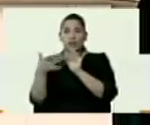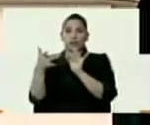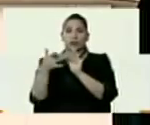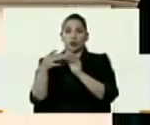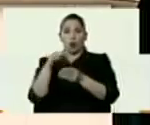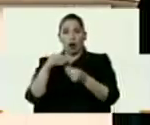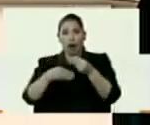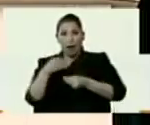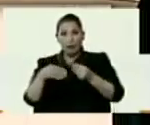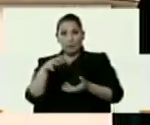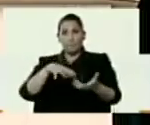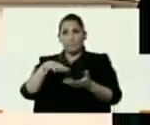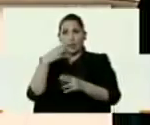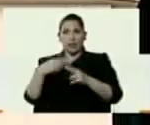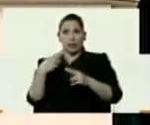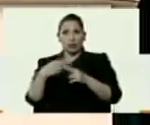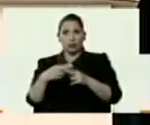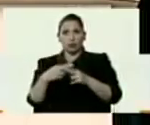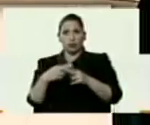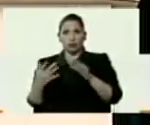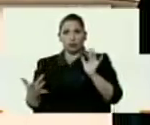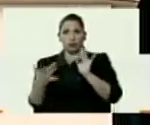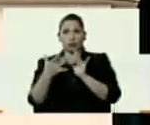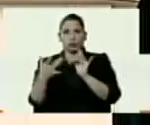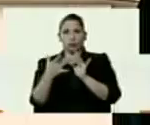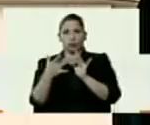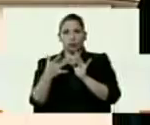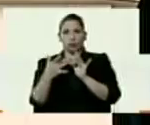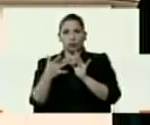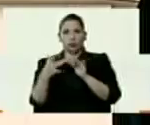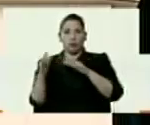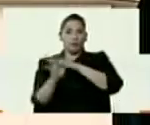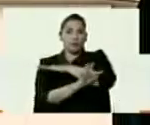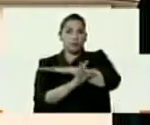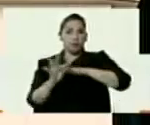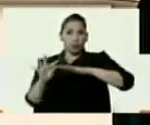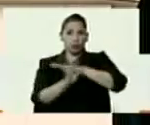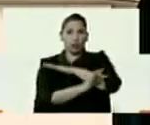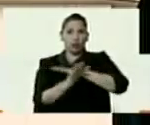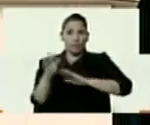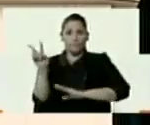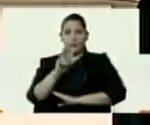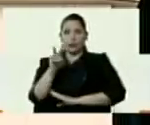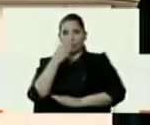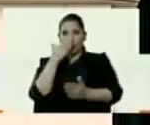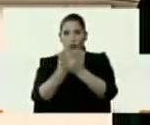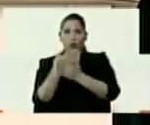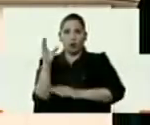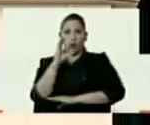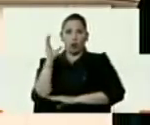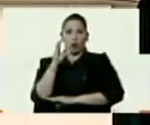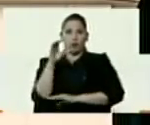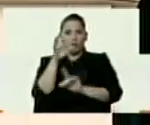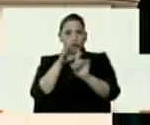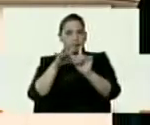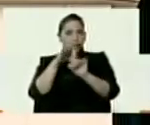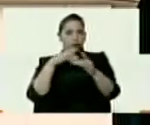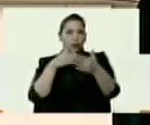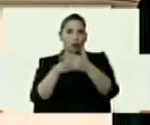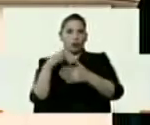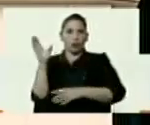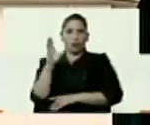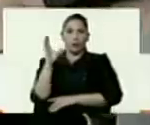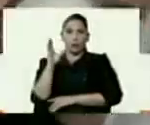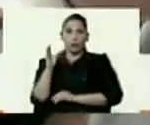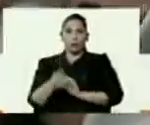peligrosa la relación entre la frontera de Venezuela con Colombia. Compilación contra Colombia, Manguala contra